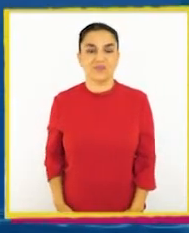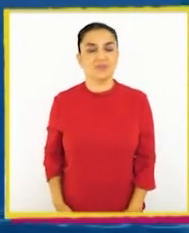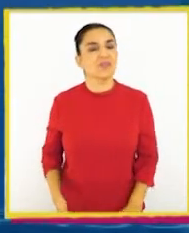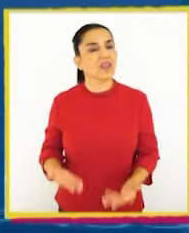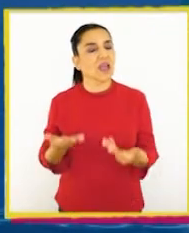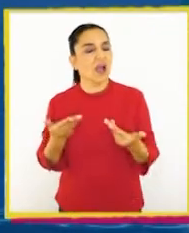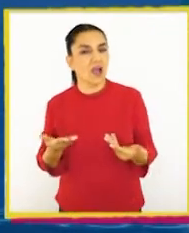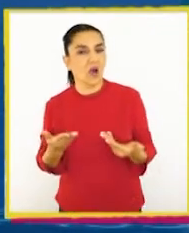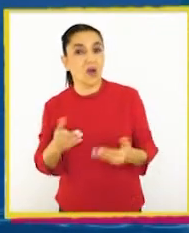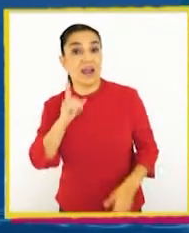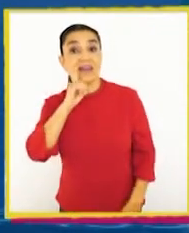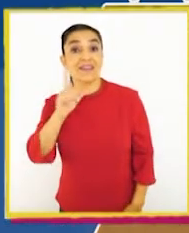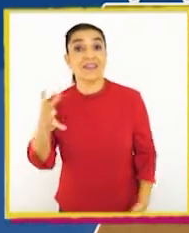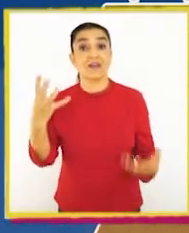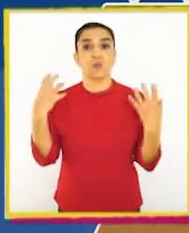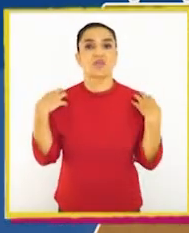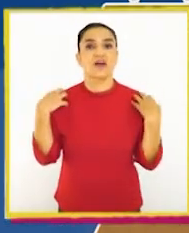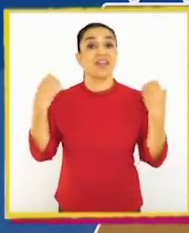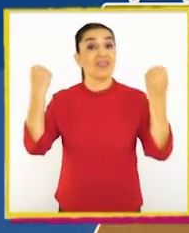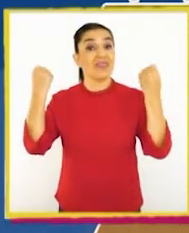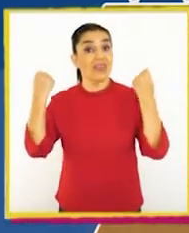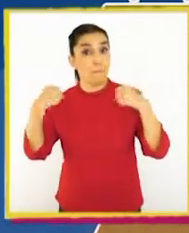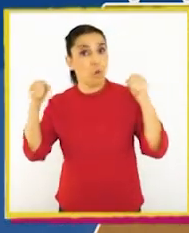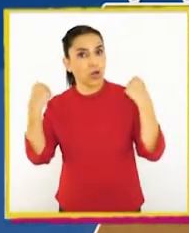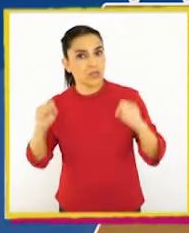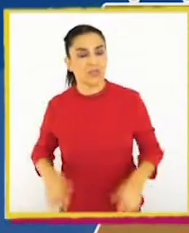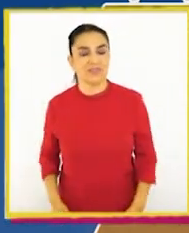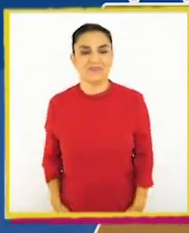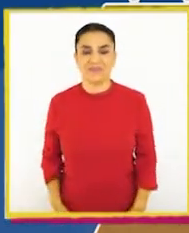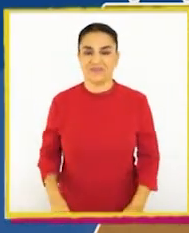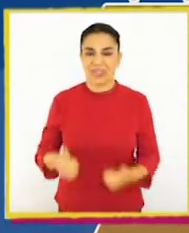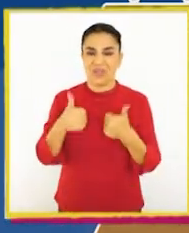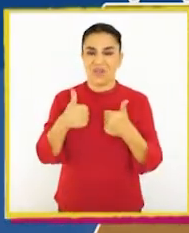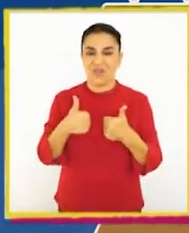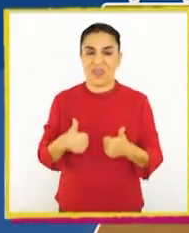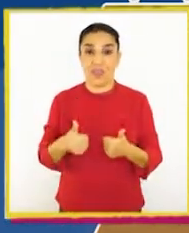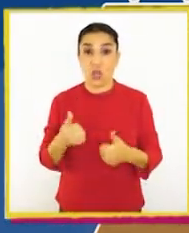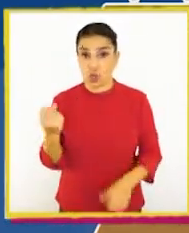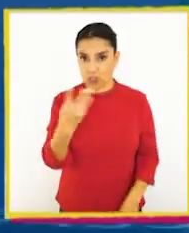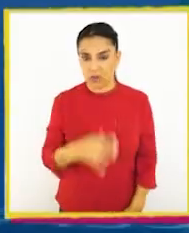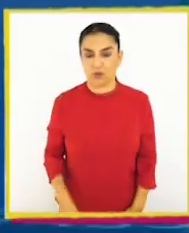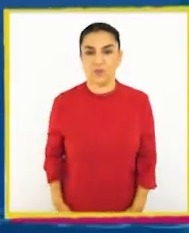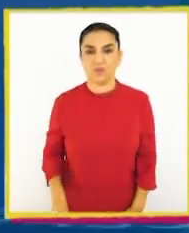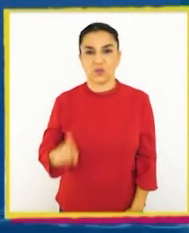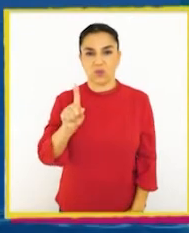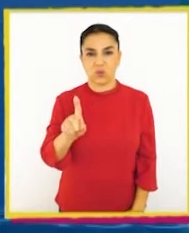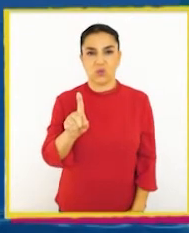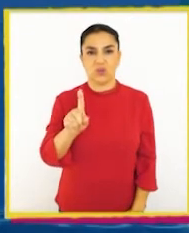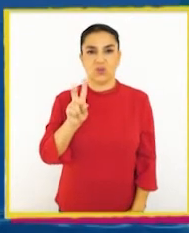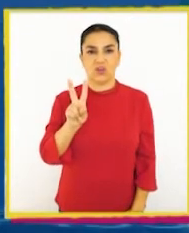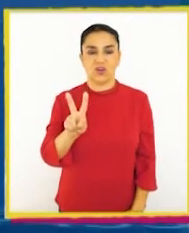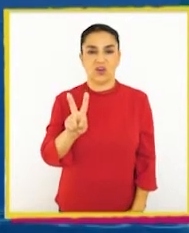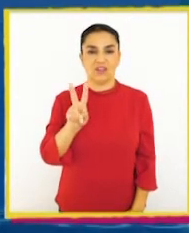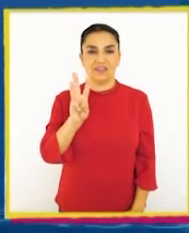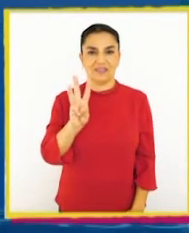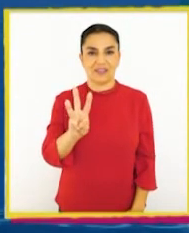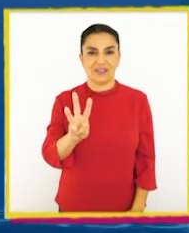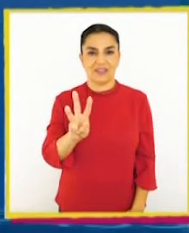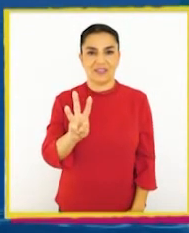agos. Ahora, ¿quiénes serán cargo del deporte? ¡Bien! A ver, contemos. Uno, dos,